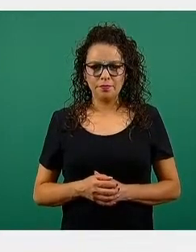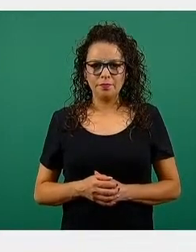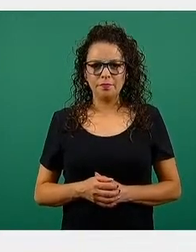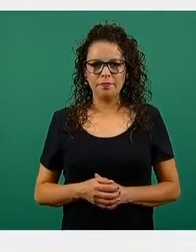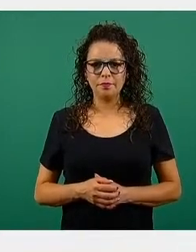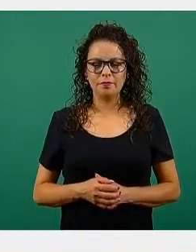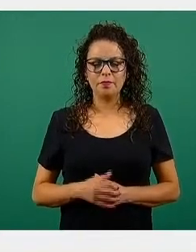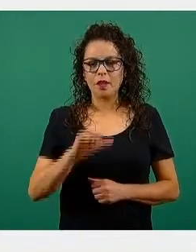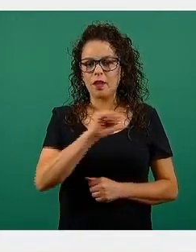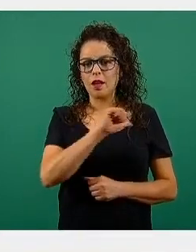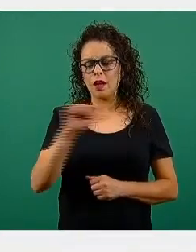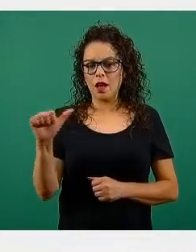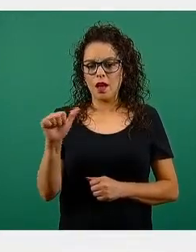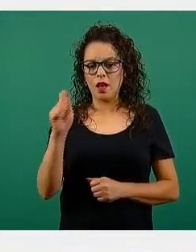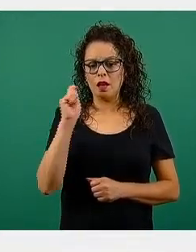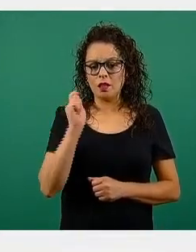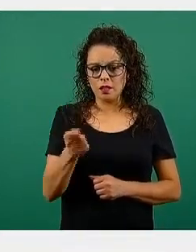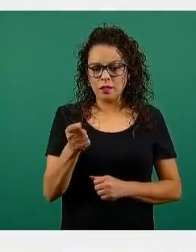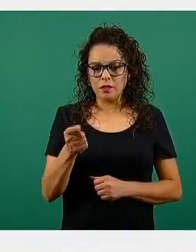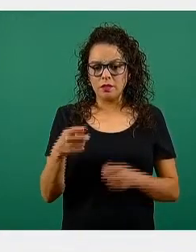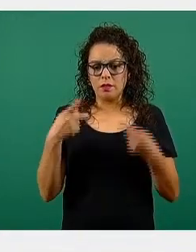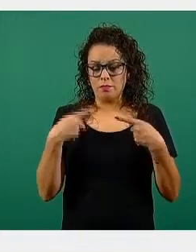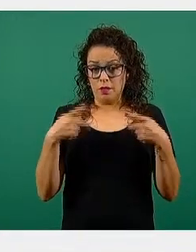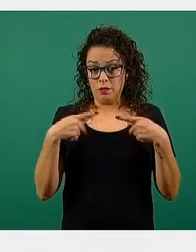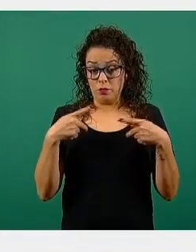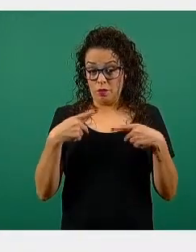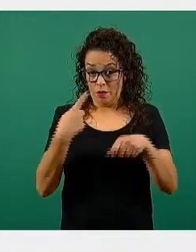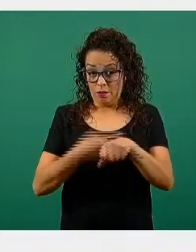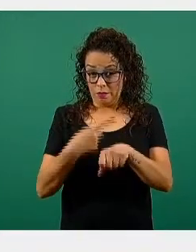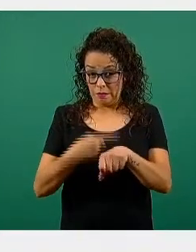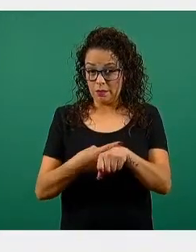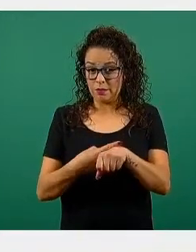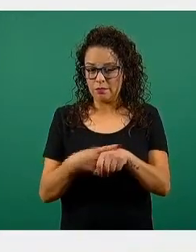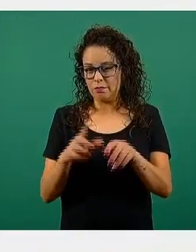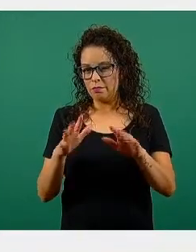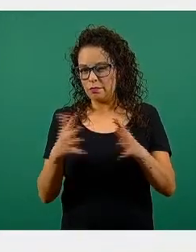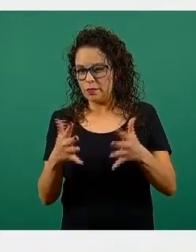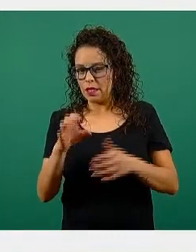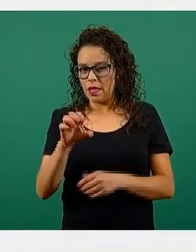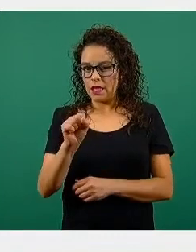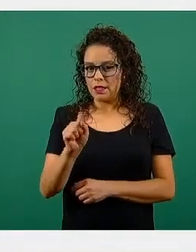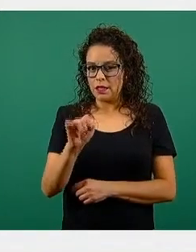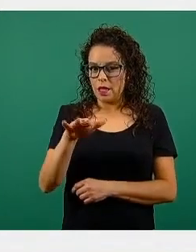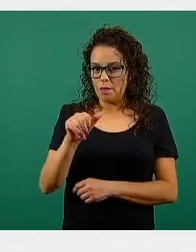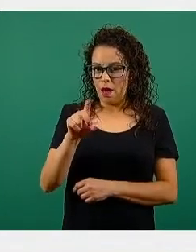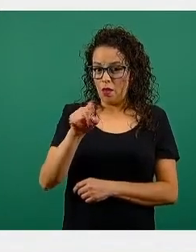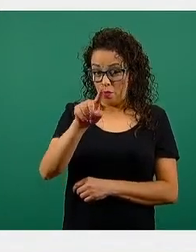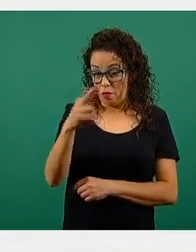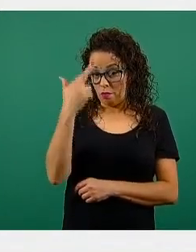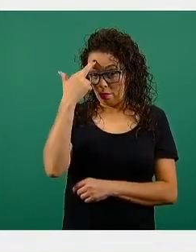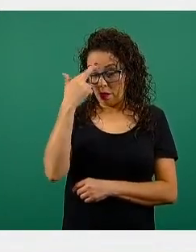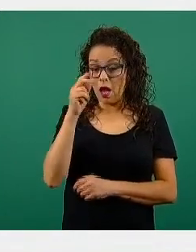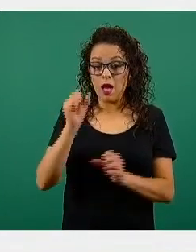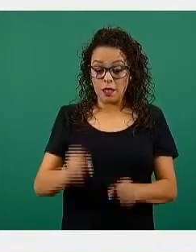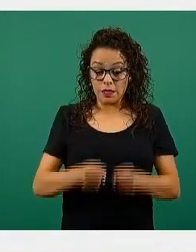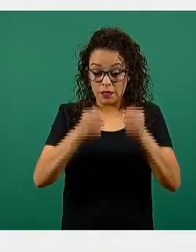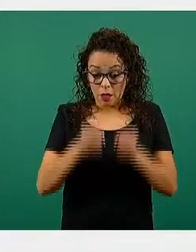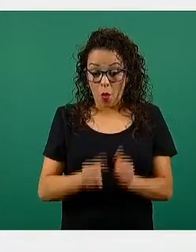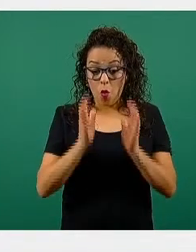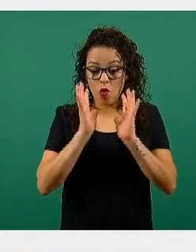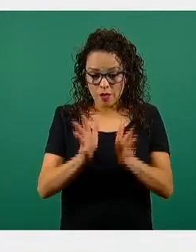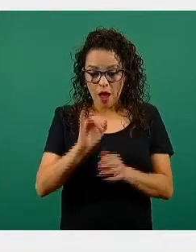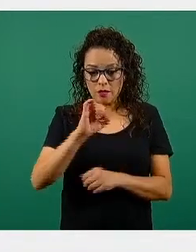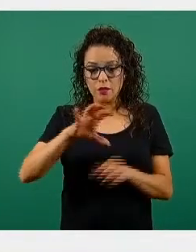incidentes estimados. Acuerden que los casos estimados son todos los casos confirmados, más una